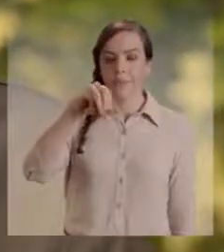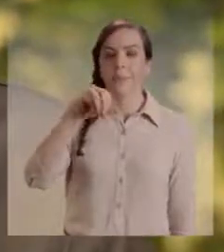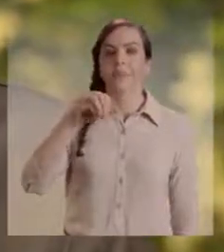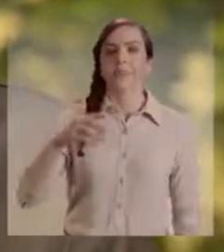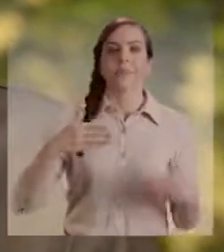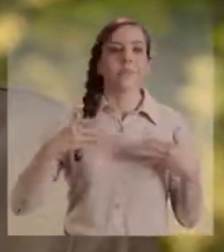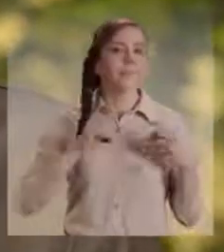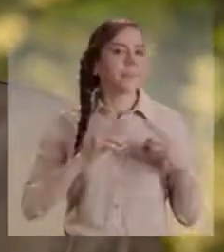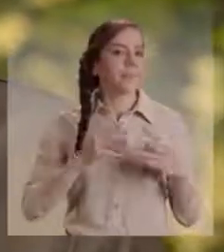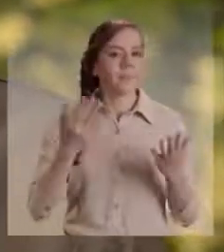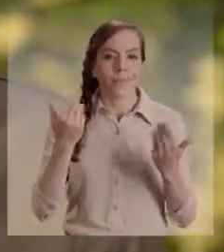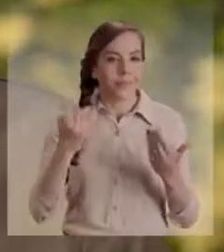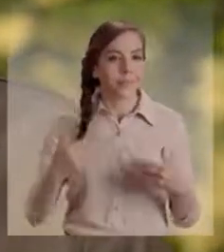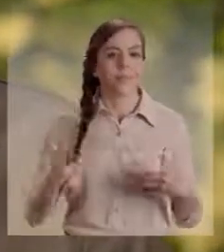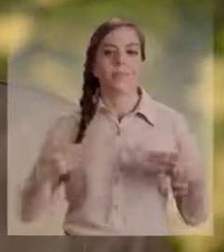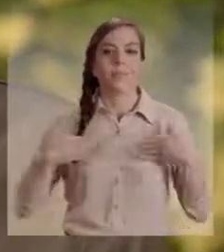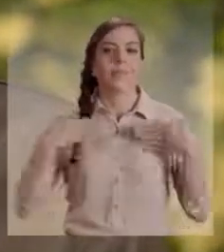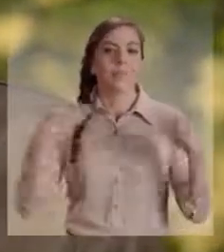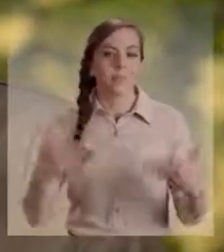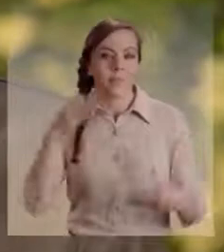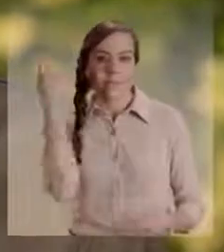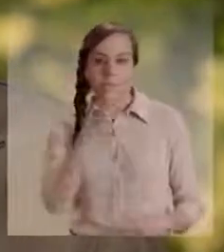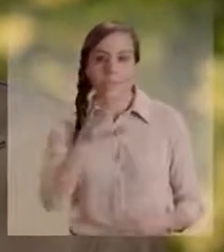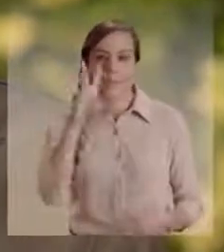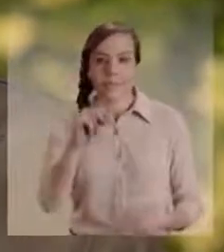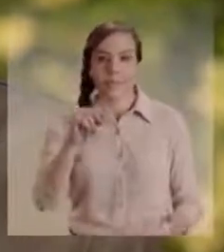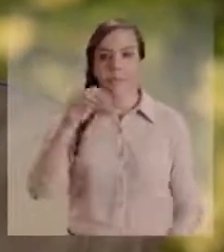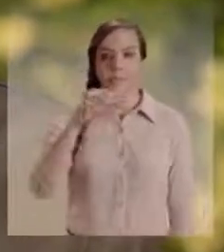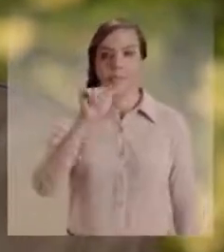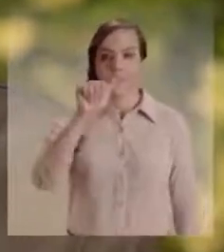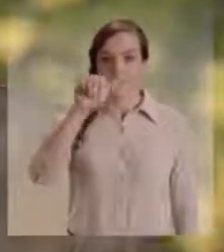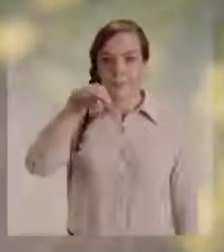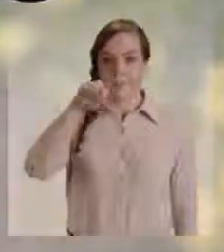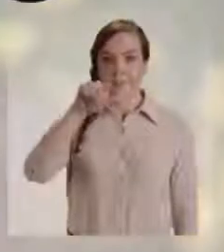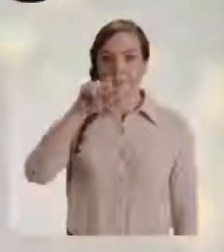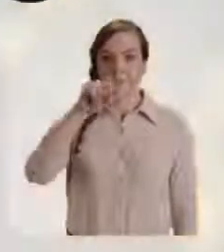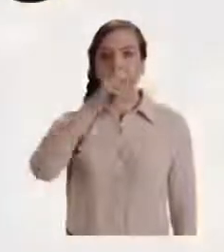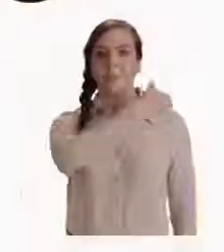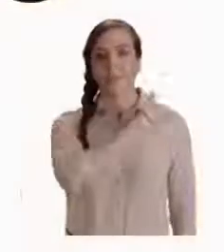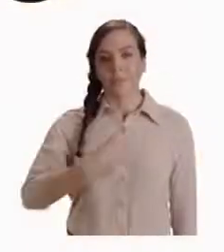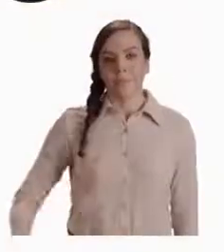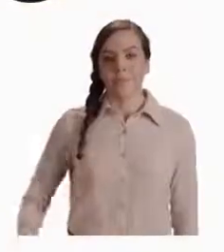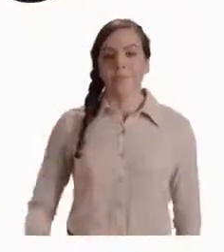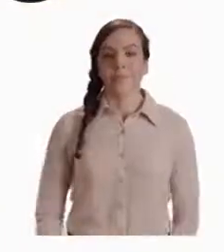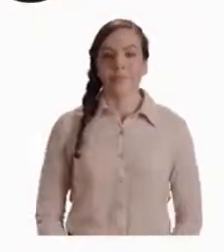asusten, ten confianza, yo no te voy a fallar. Andrés Manuel, presidente. Gracias por el video.